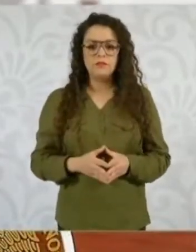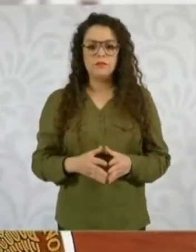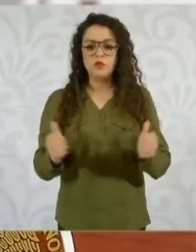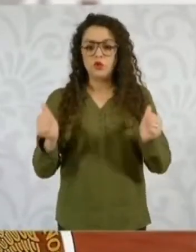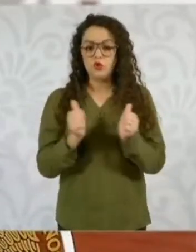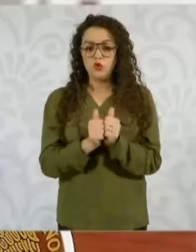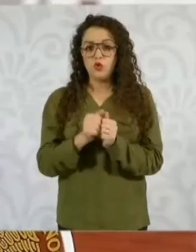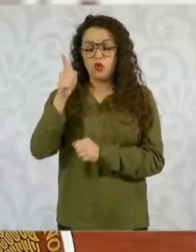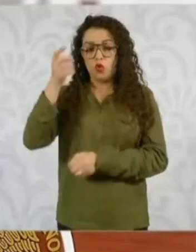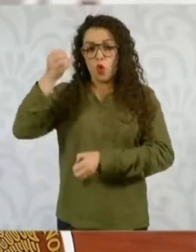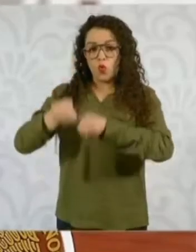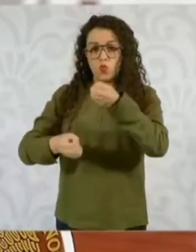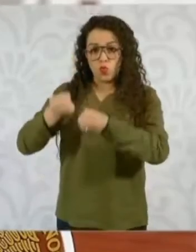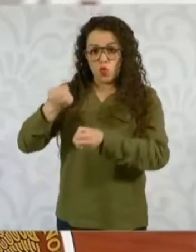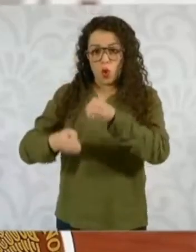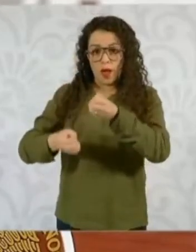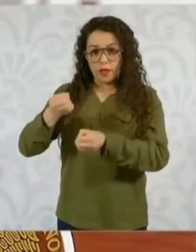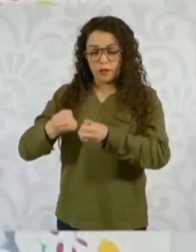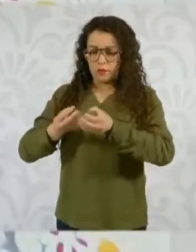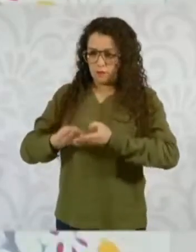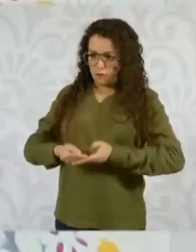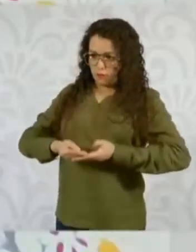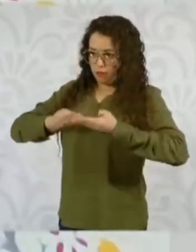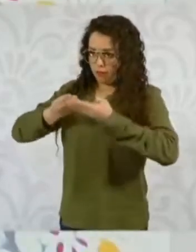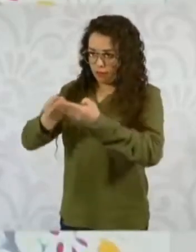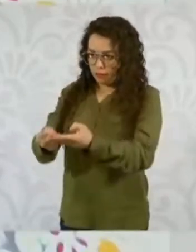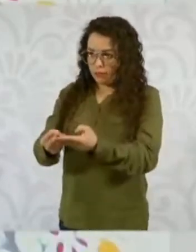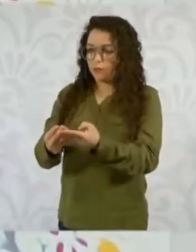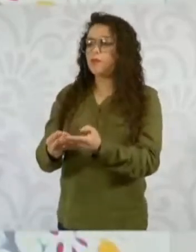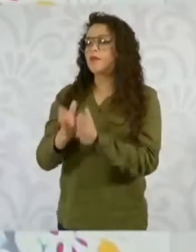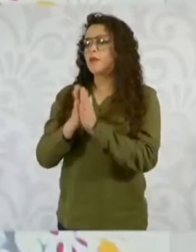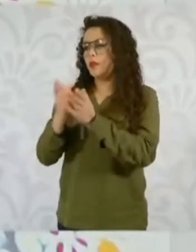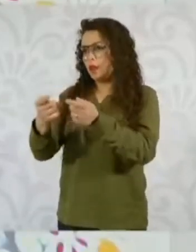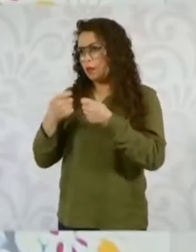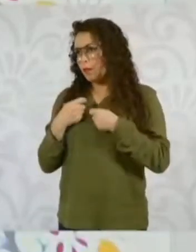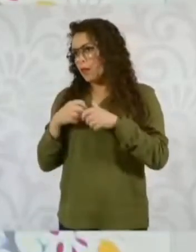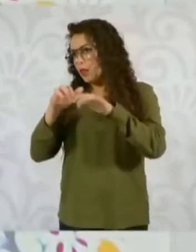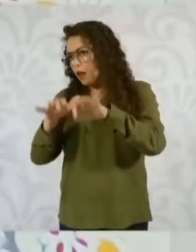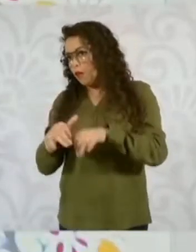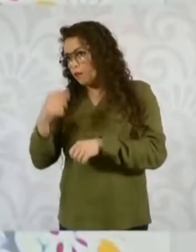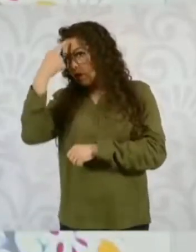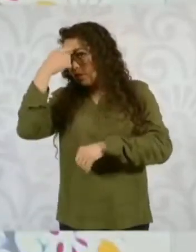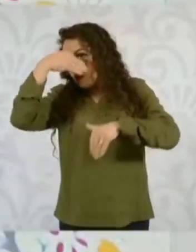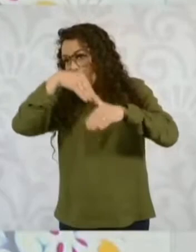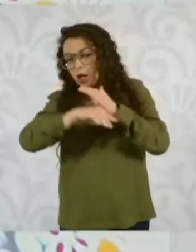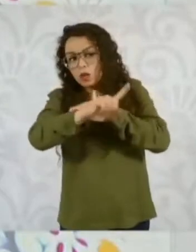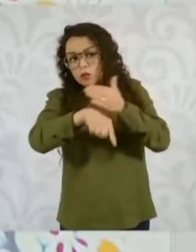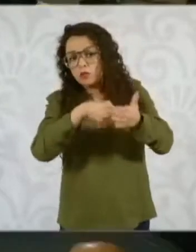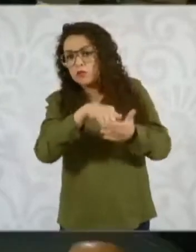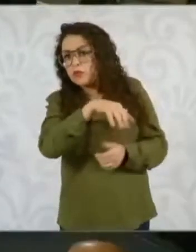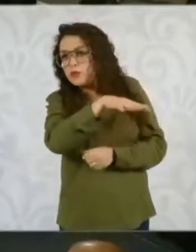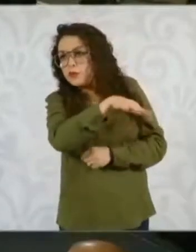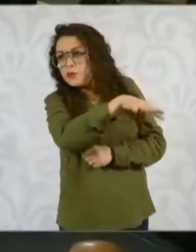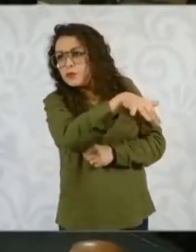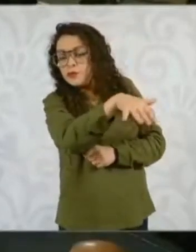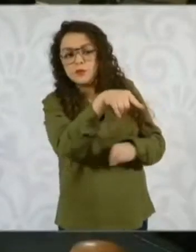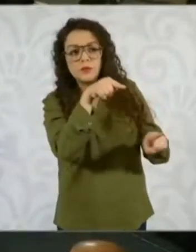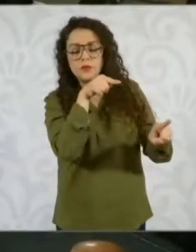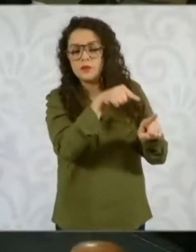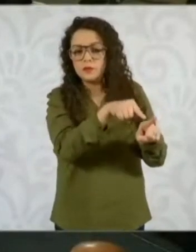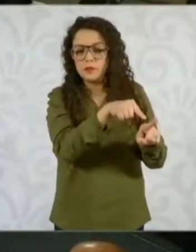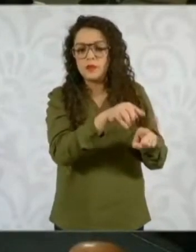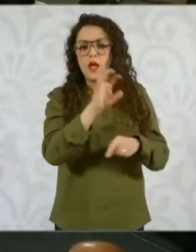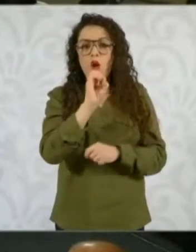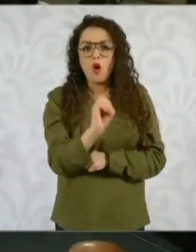la solicitud de una orden de cateo para seguir con la investigación o una orden de aprehensión.